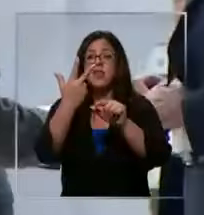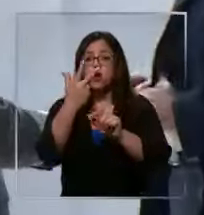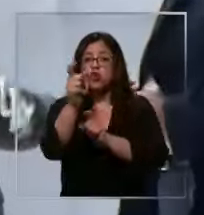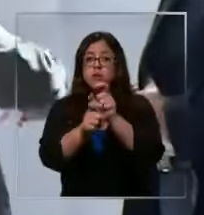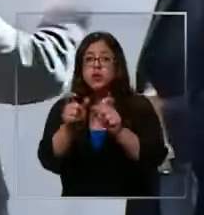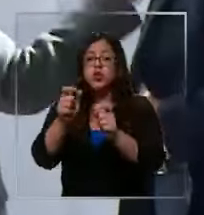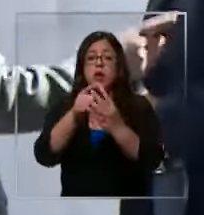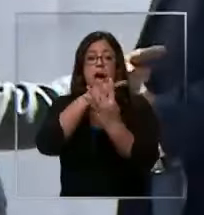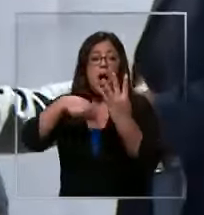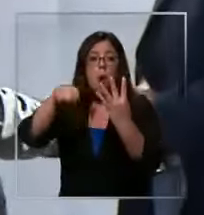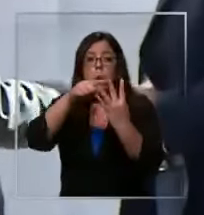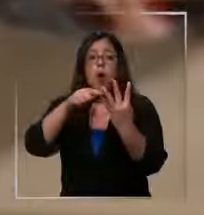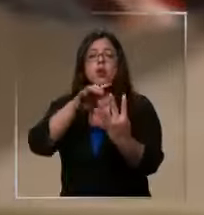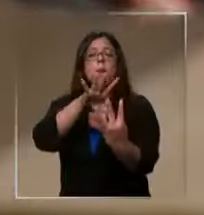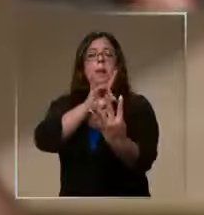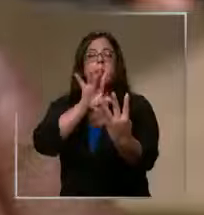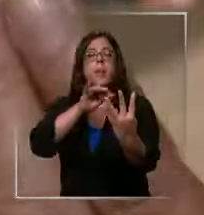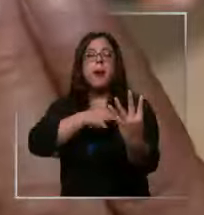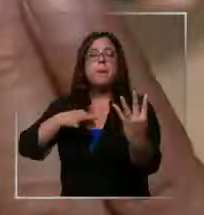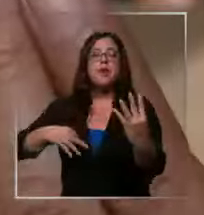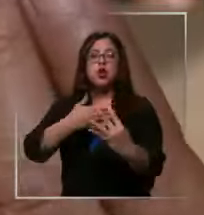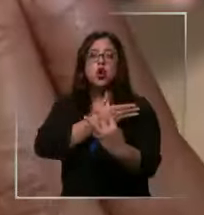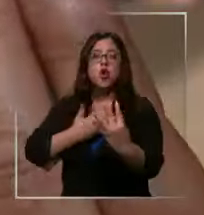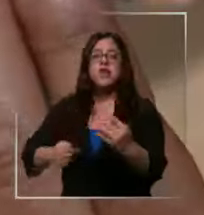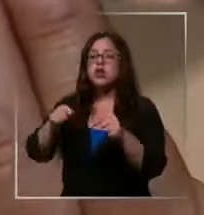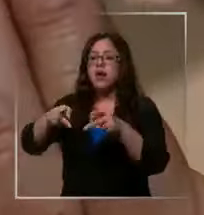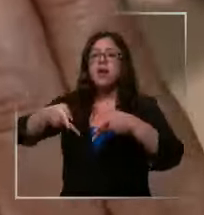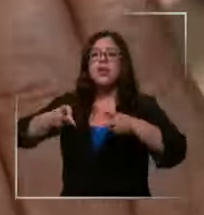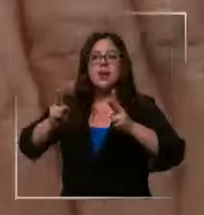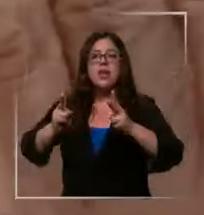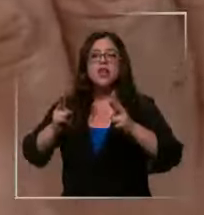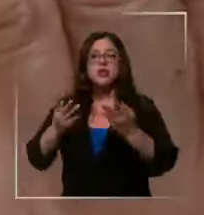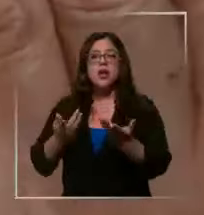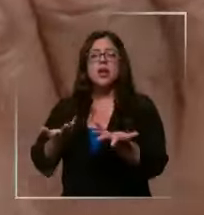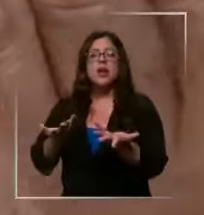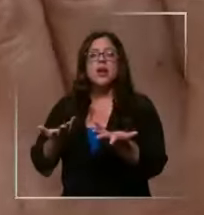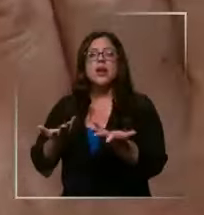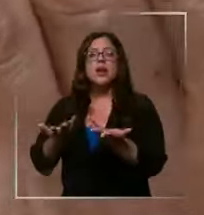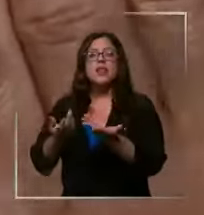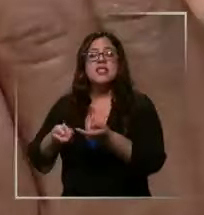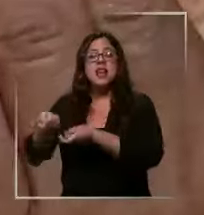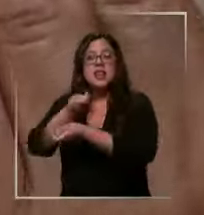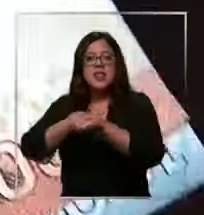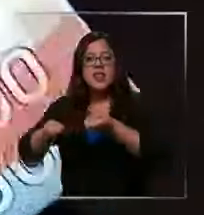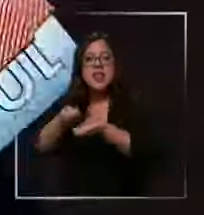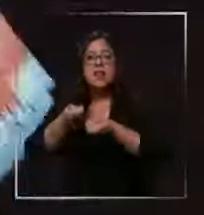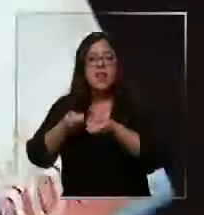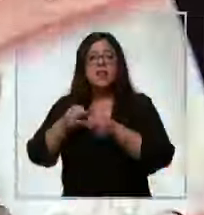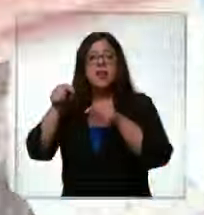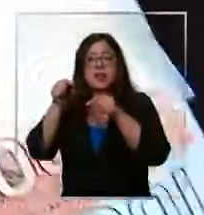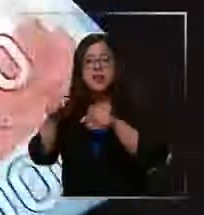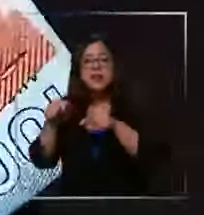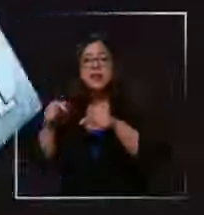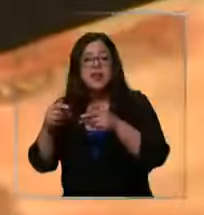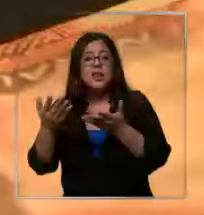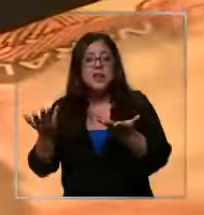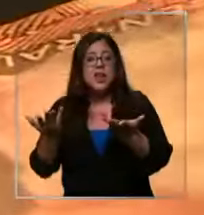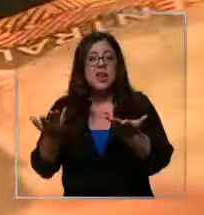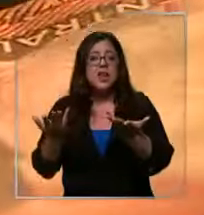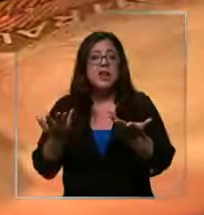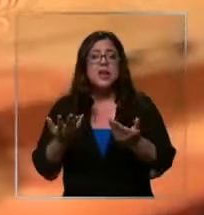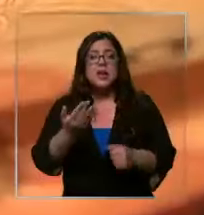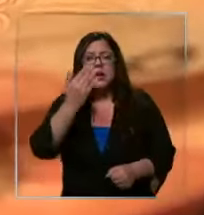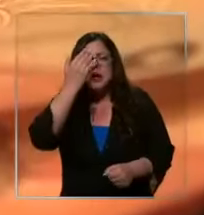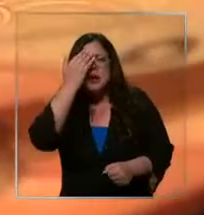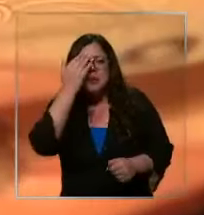nombrados por ministerios del gobierno, definió aplicar derechos de importación adicionales. Una medida anti-dumping para las barras y bolas de acero chino.